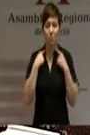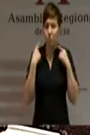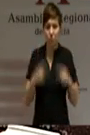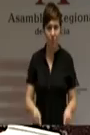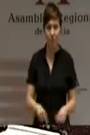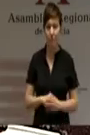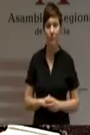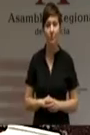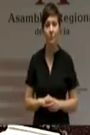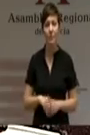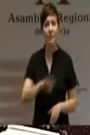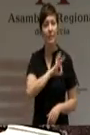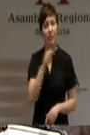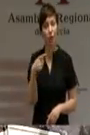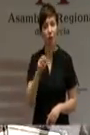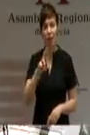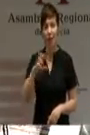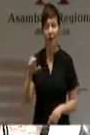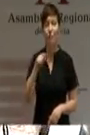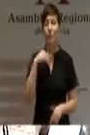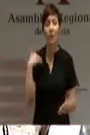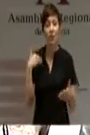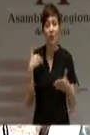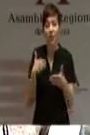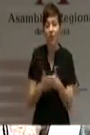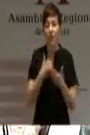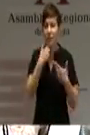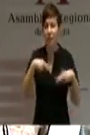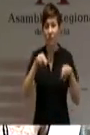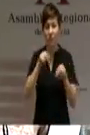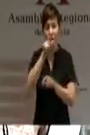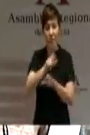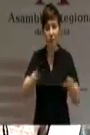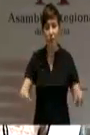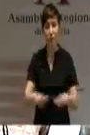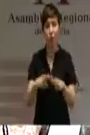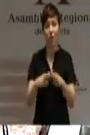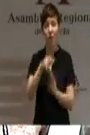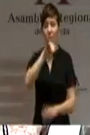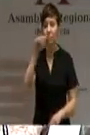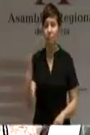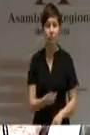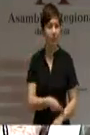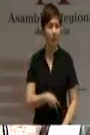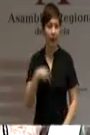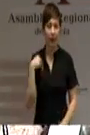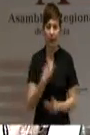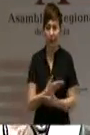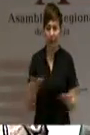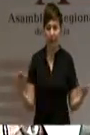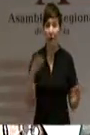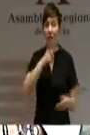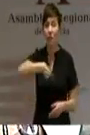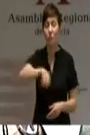llega usted al final de un recorrido en el que la sociedad está cansada y lo que ha anunciado hasta ahora aporta poco,